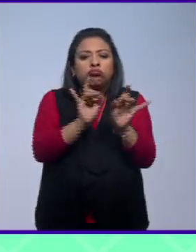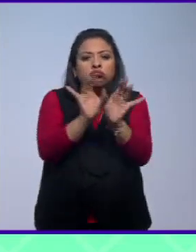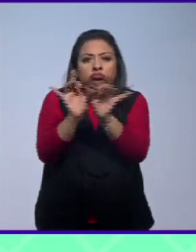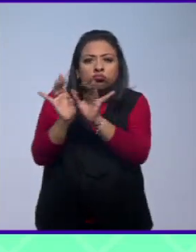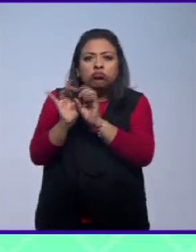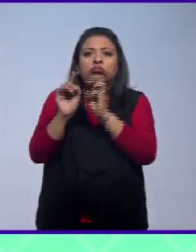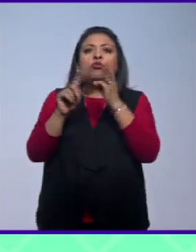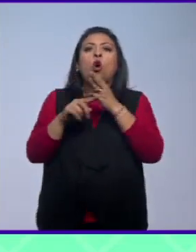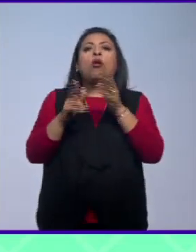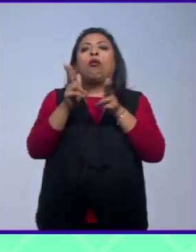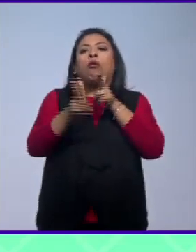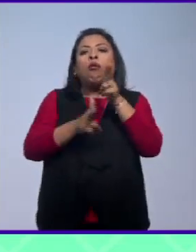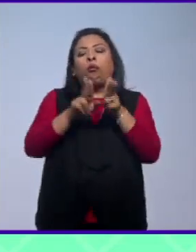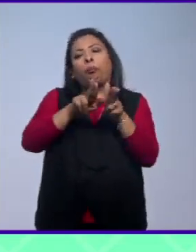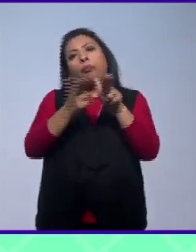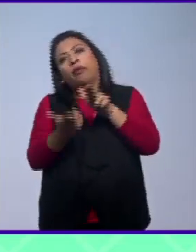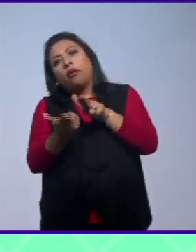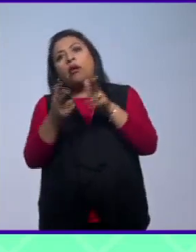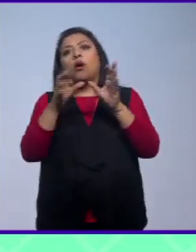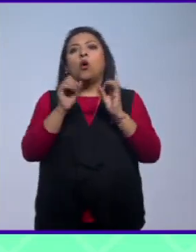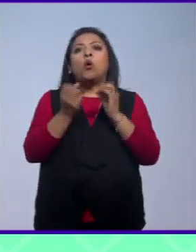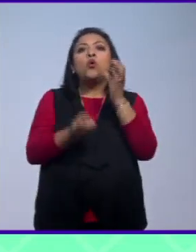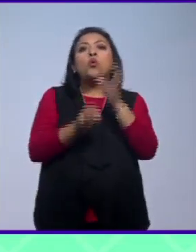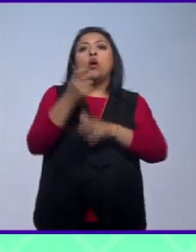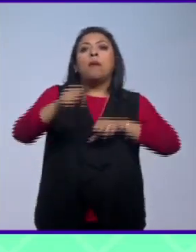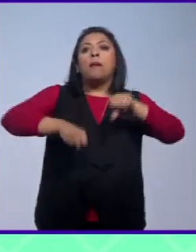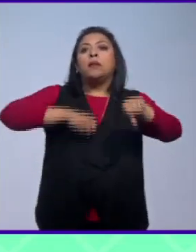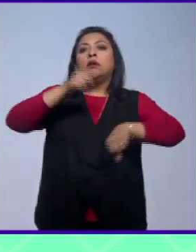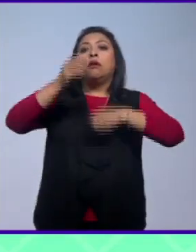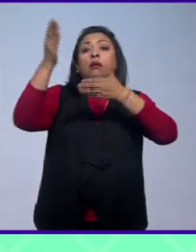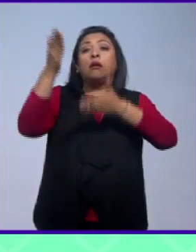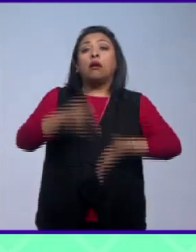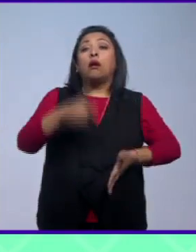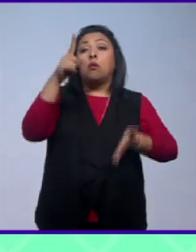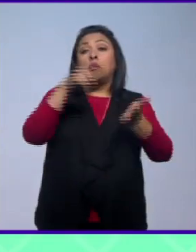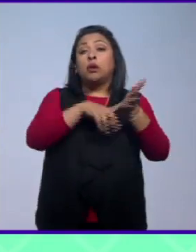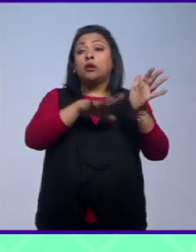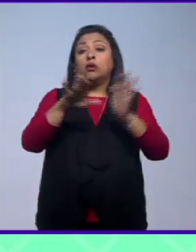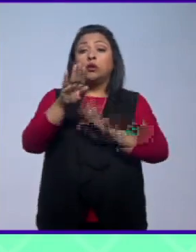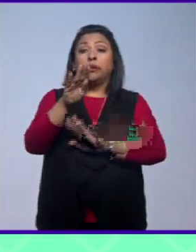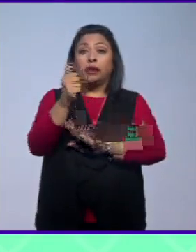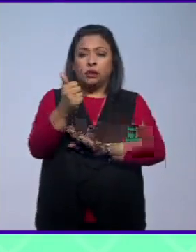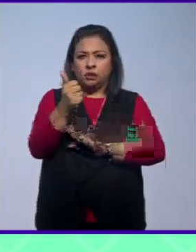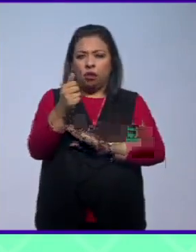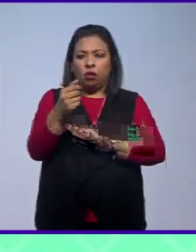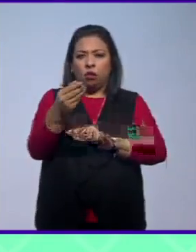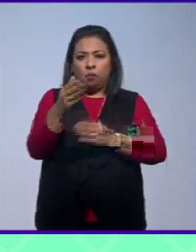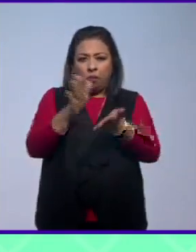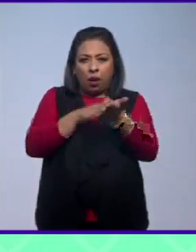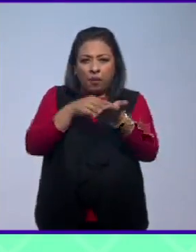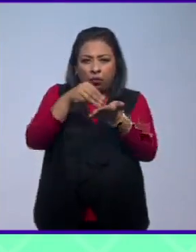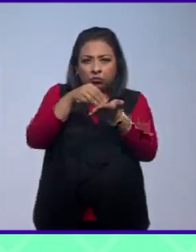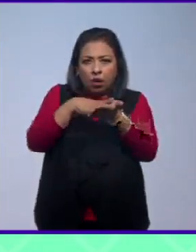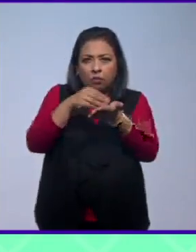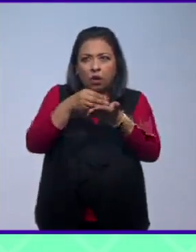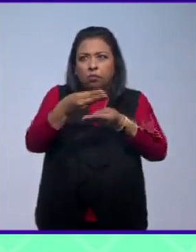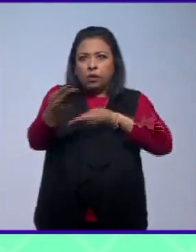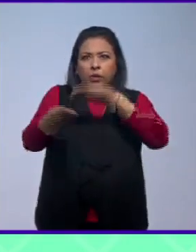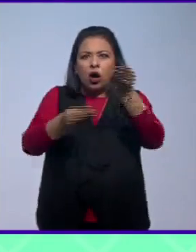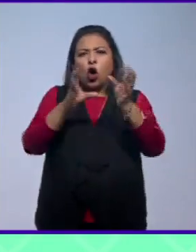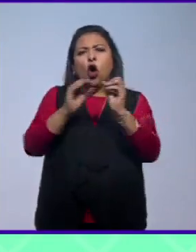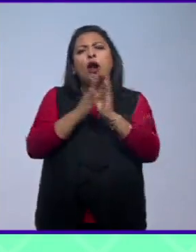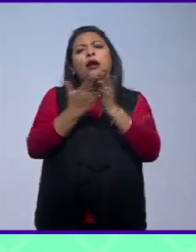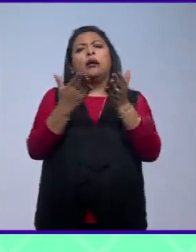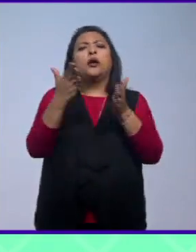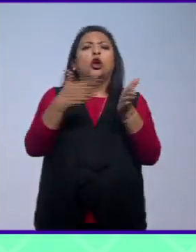algún descarrilamiento las nuevas bicicletas que llegaron en 1896 pero a la vez podía comprar libros de